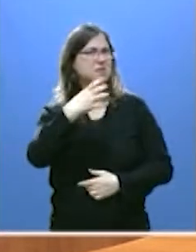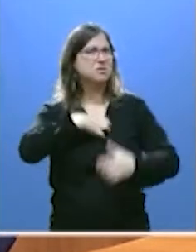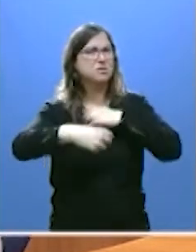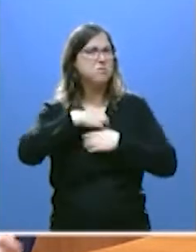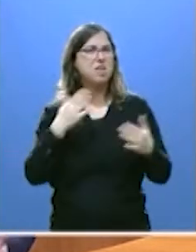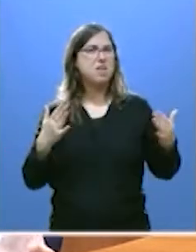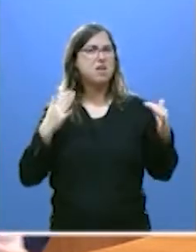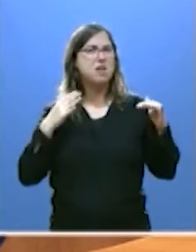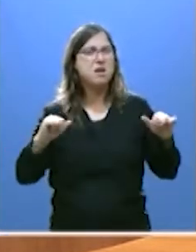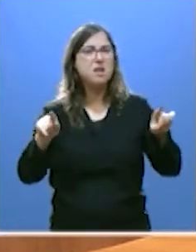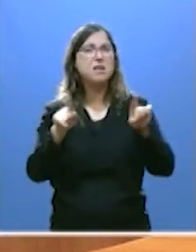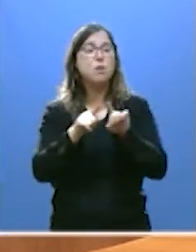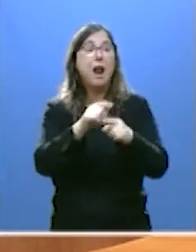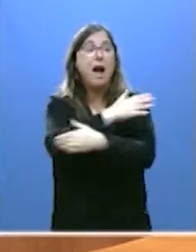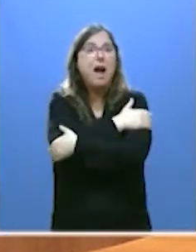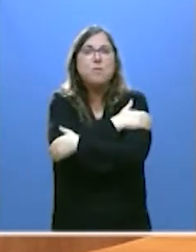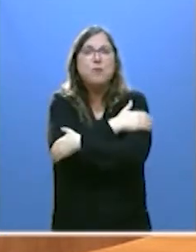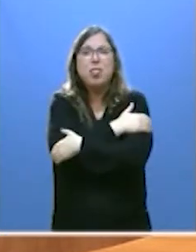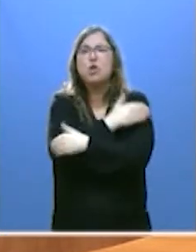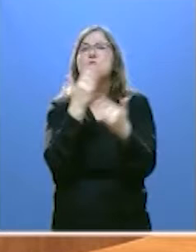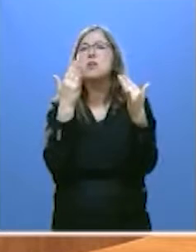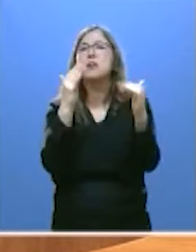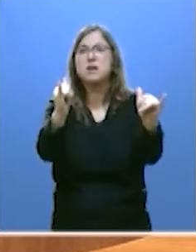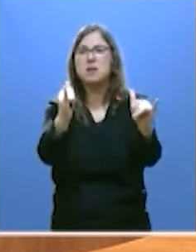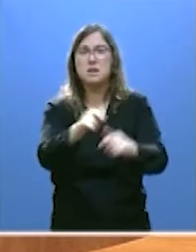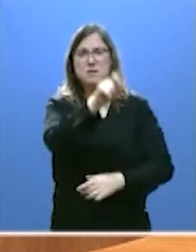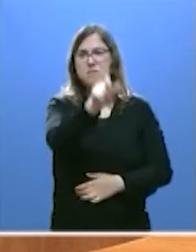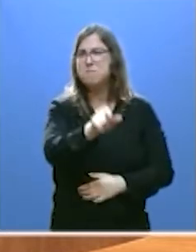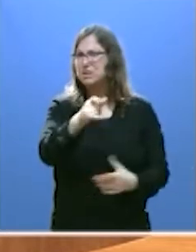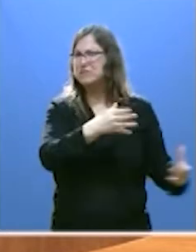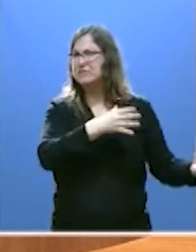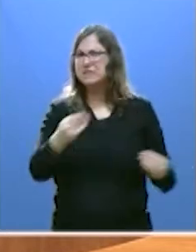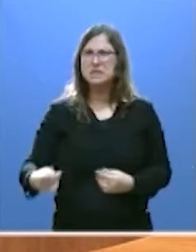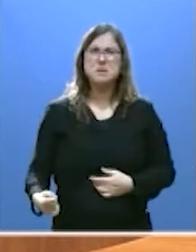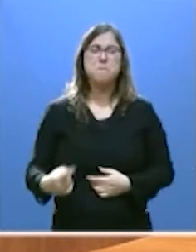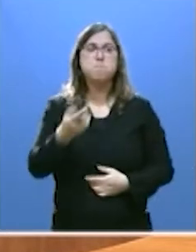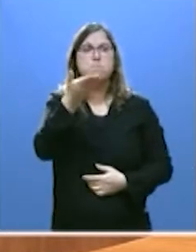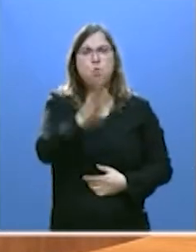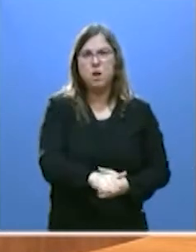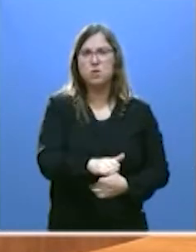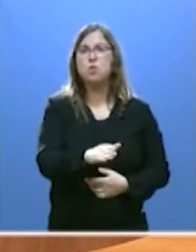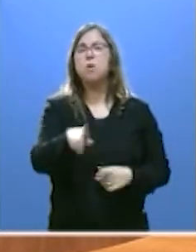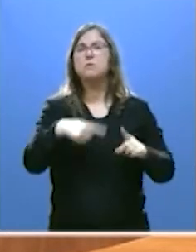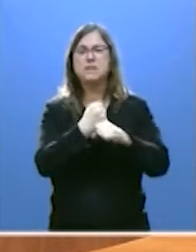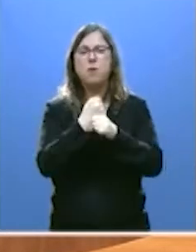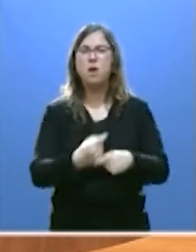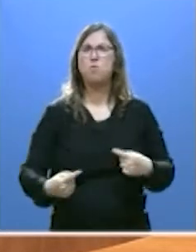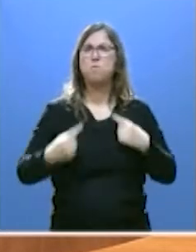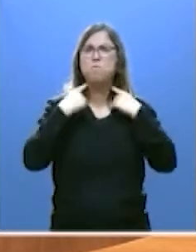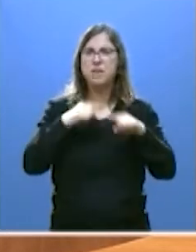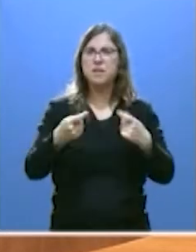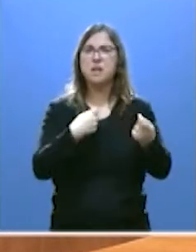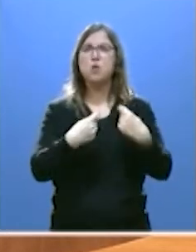siquiera de darnos un simple abrazo. Mientras muchas personas han perdido su vida, su empleo, su